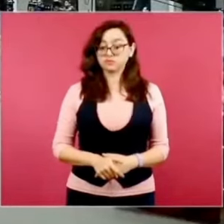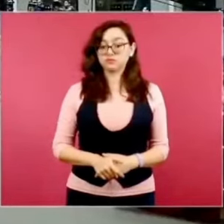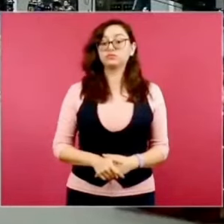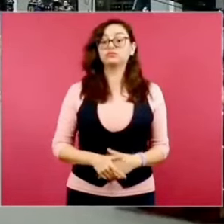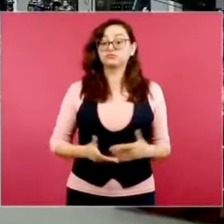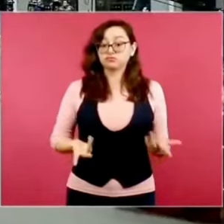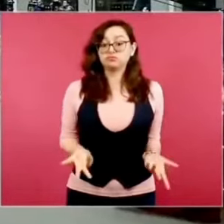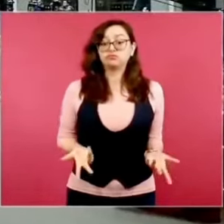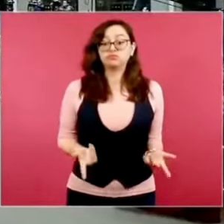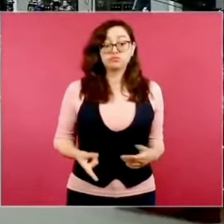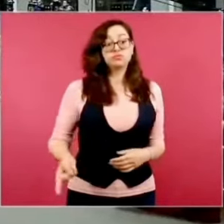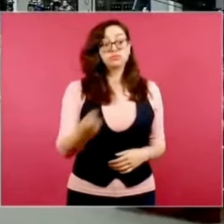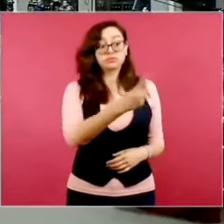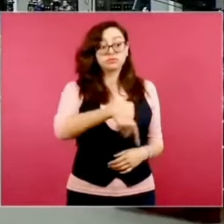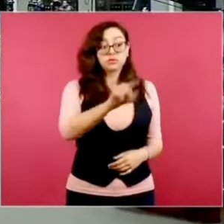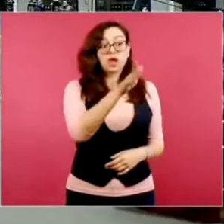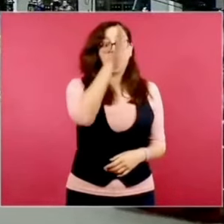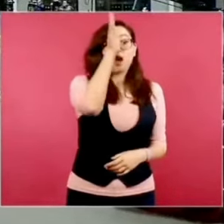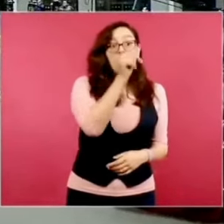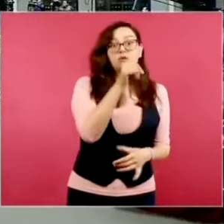pactaron no informar?